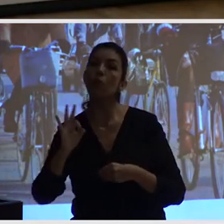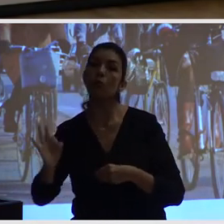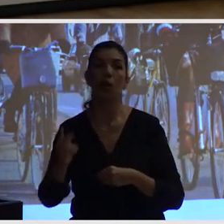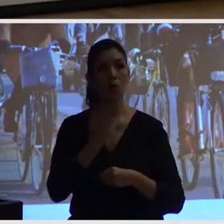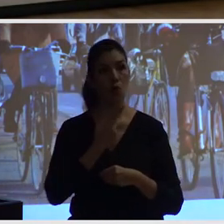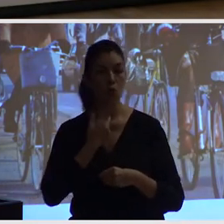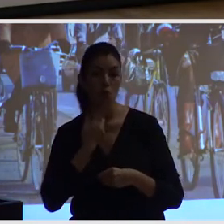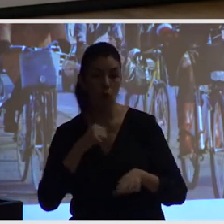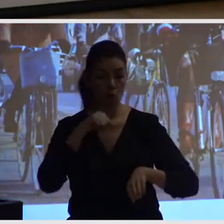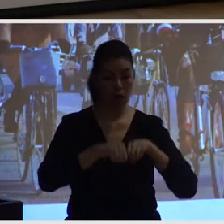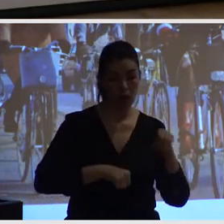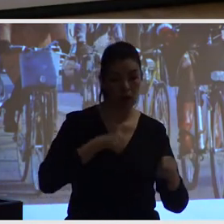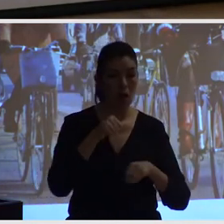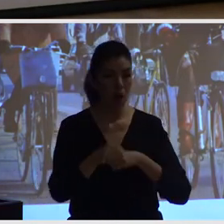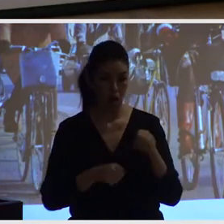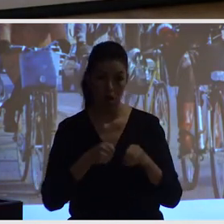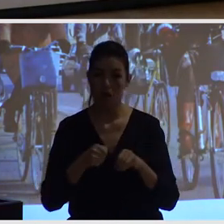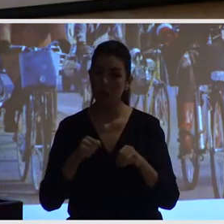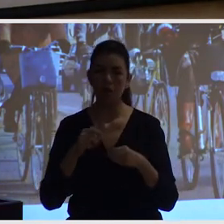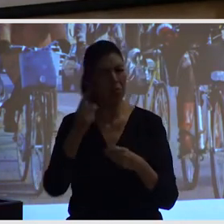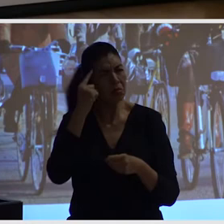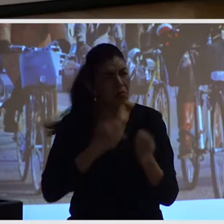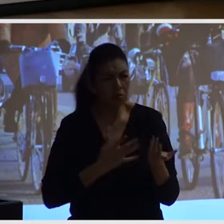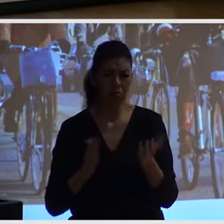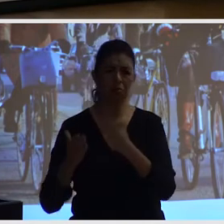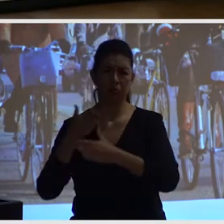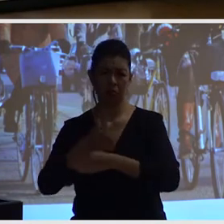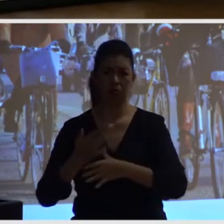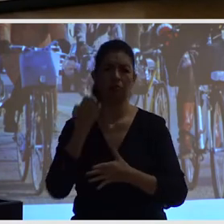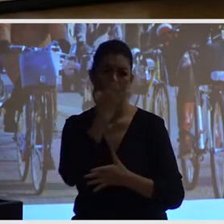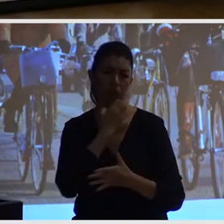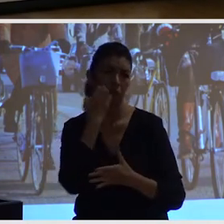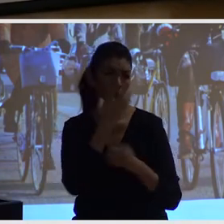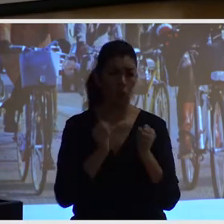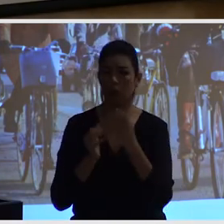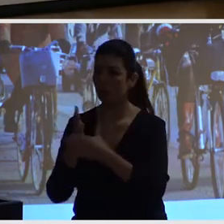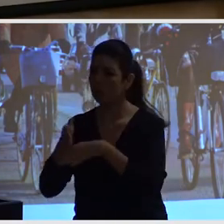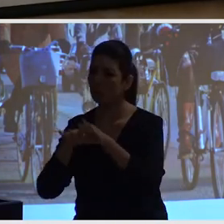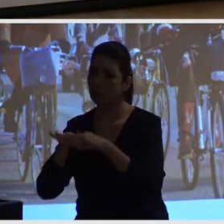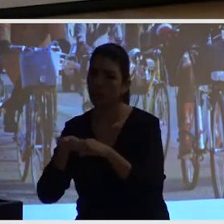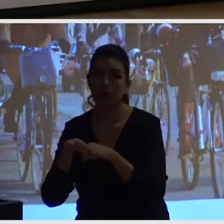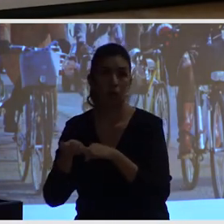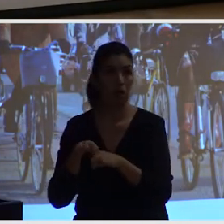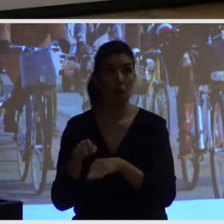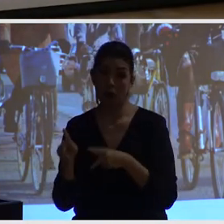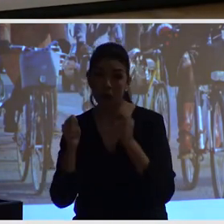Y lo hacen en todas las temporadas, las estaciones del año, hasta cuando hace frío.